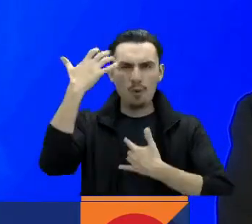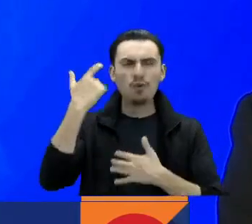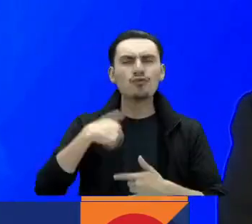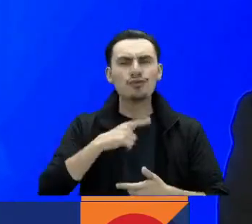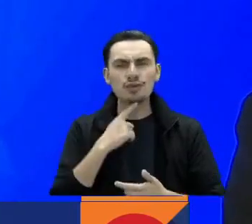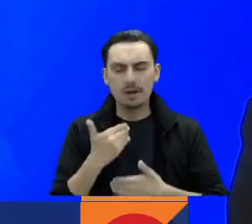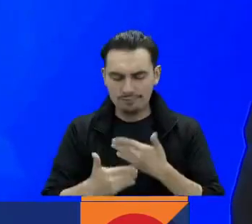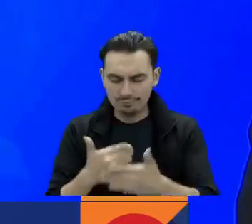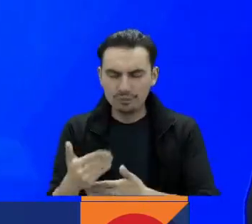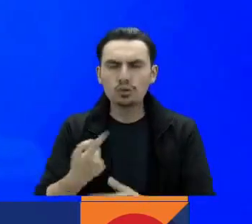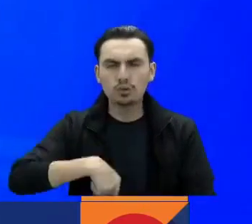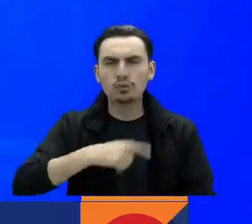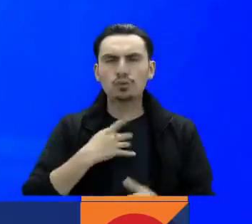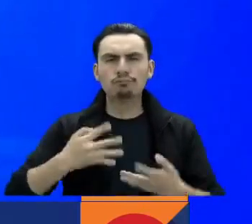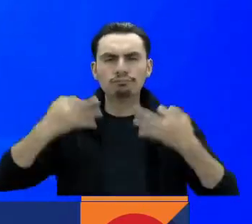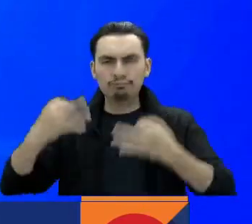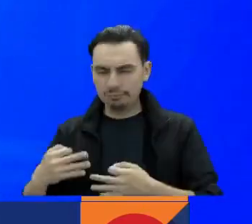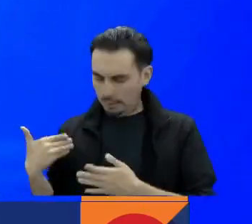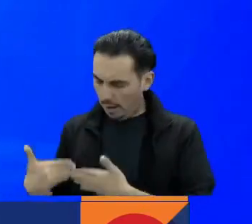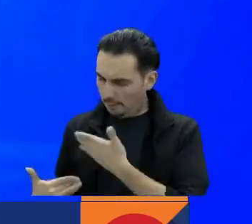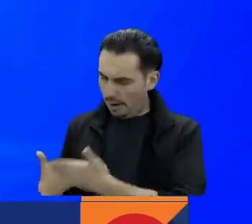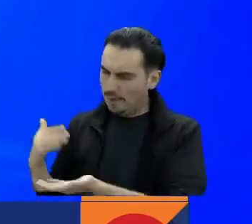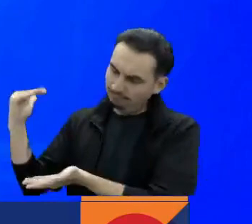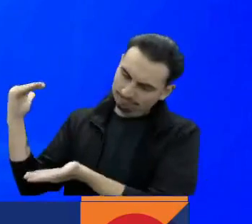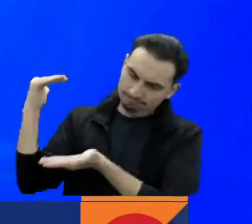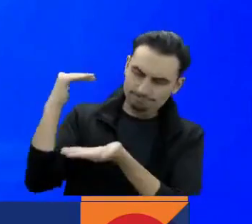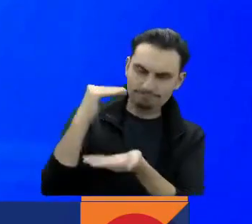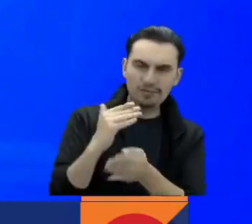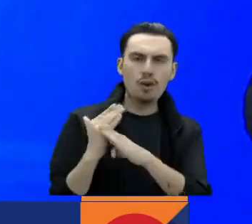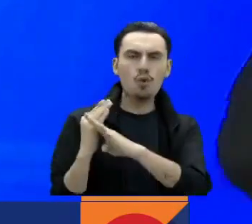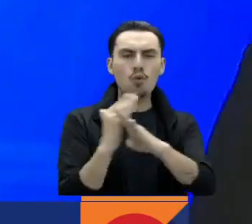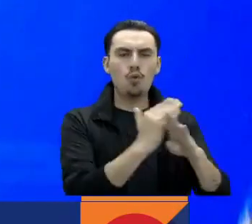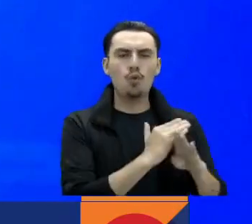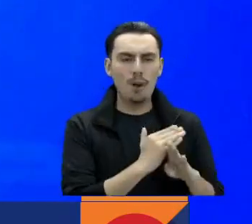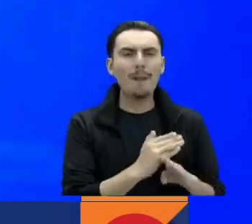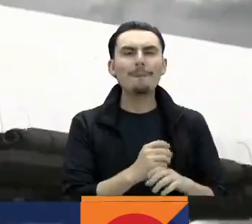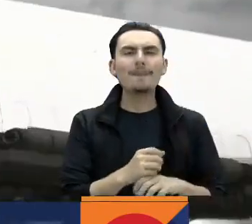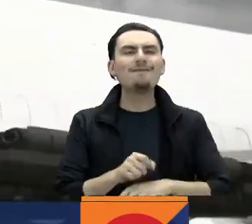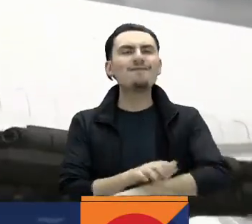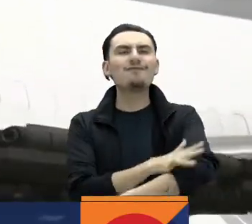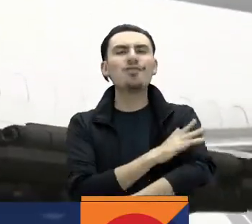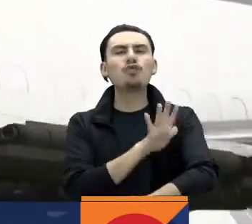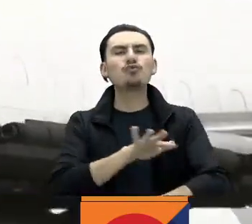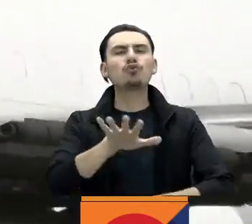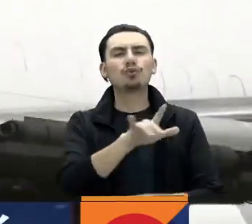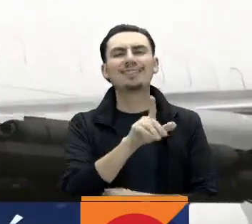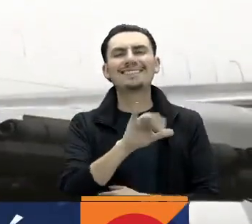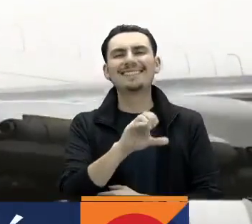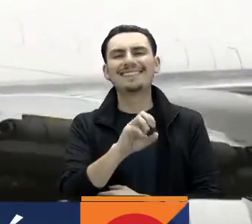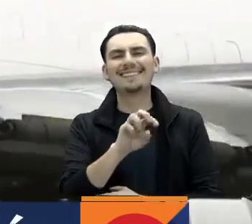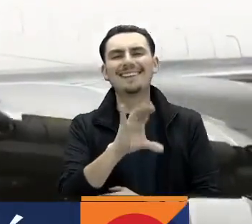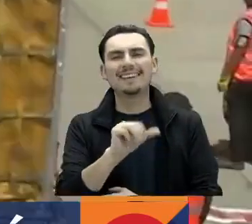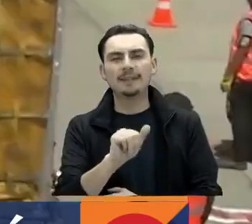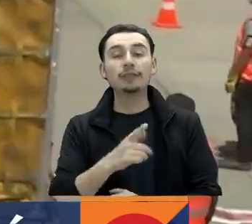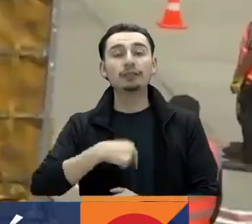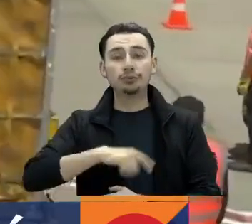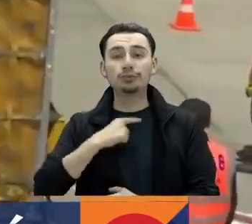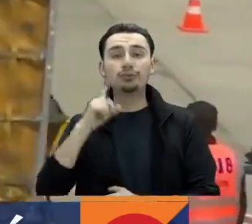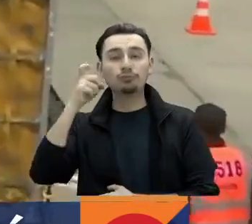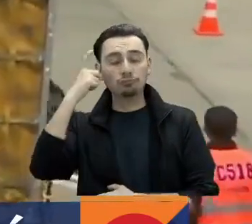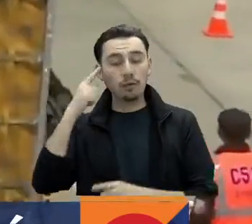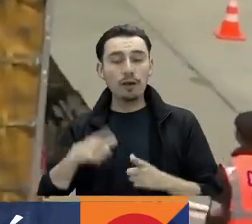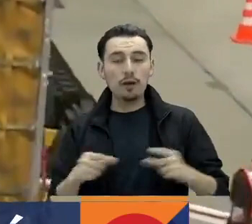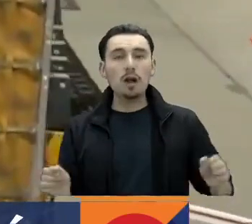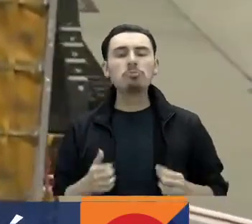proceso para suministrar la vacuna contra la viruela símica al gobierno de Colombia. El gobierno de Japón espera